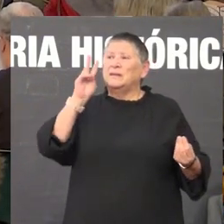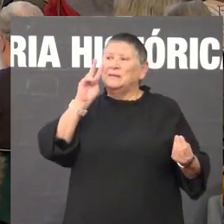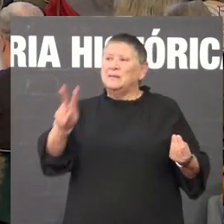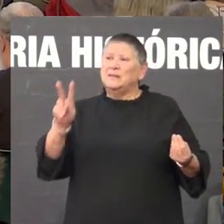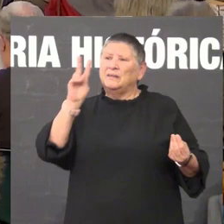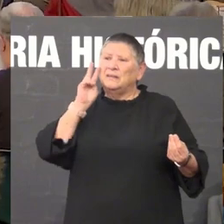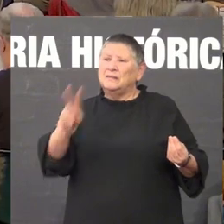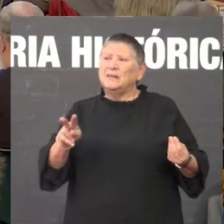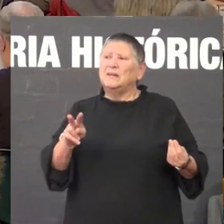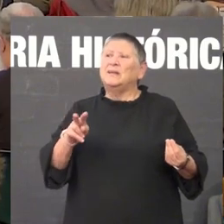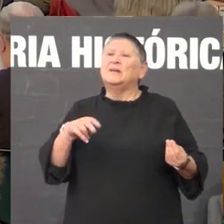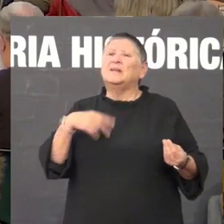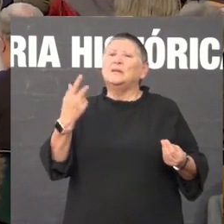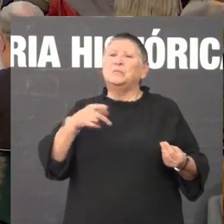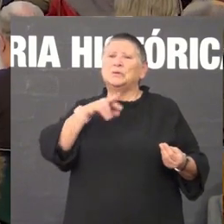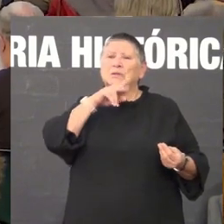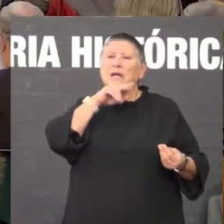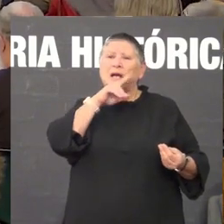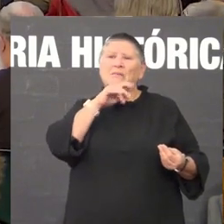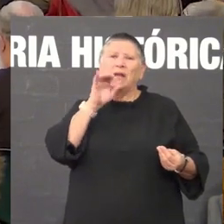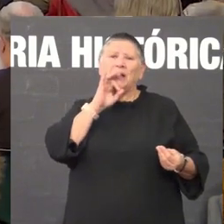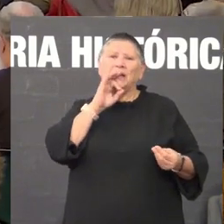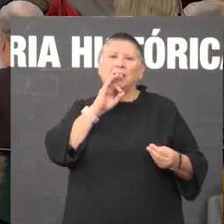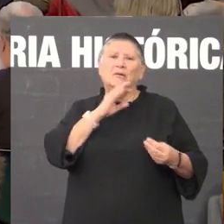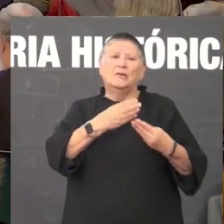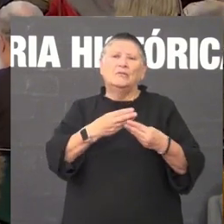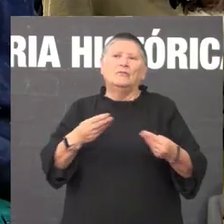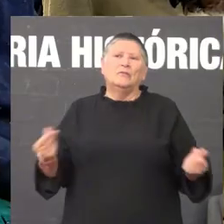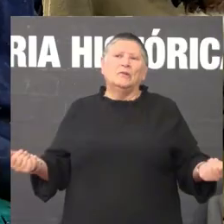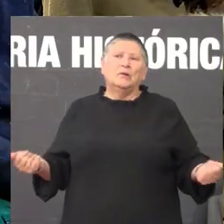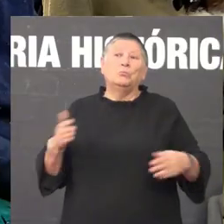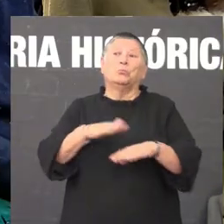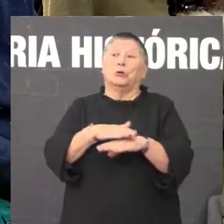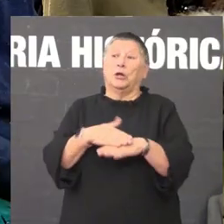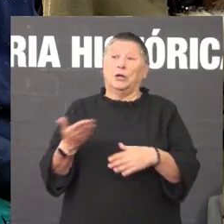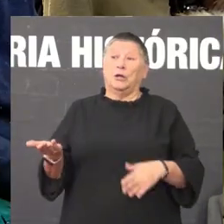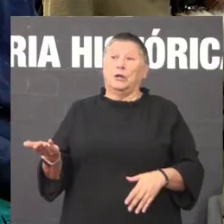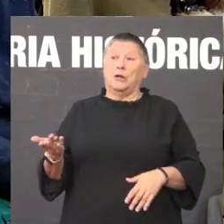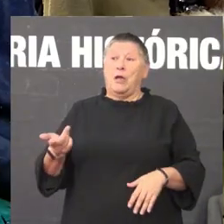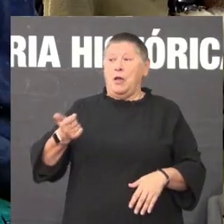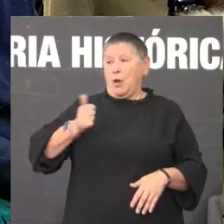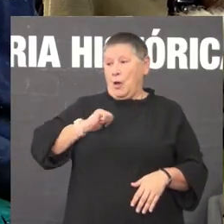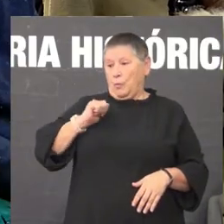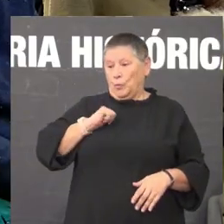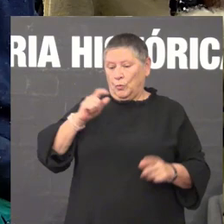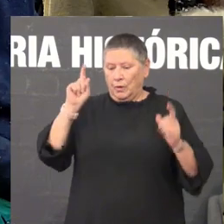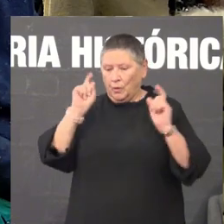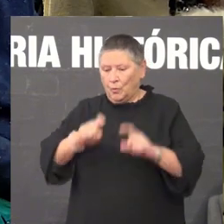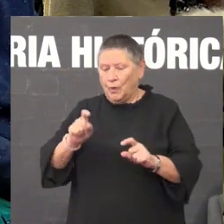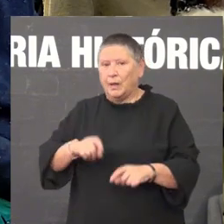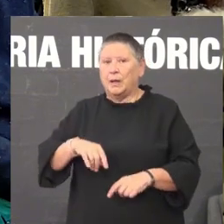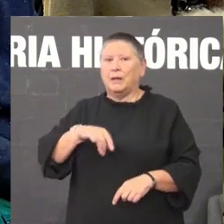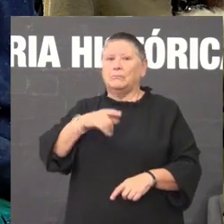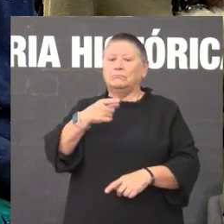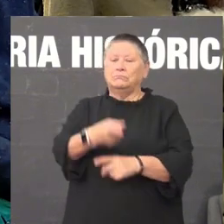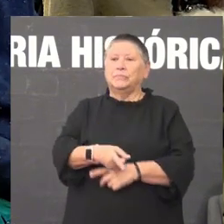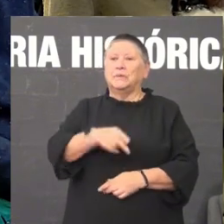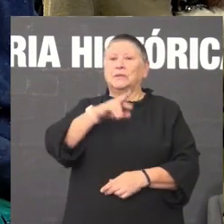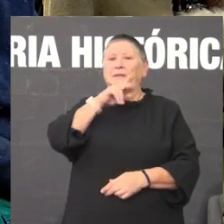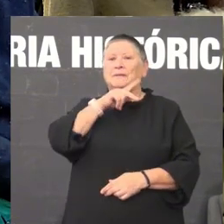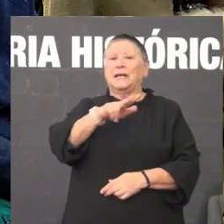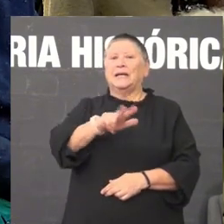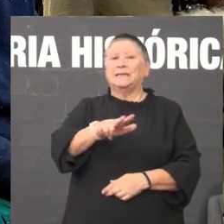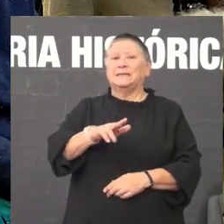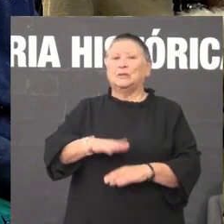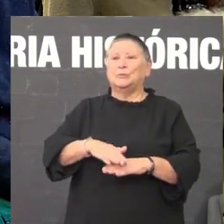deixaron de falar en galego ou en canto tiveron oportunidade de educar a un fillo ou a unha filla abandonaron a lingua pensando